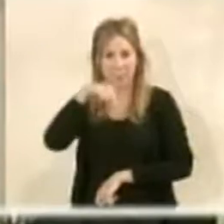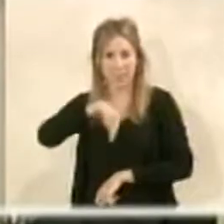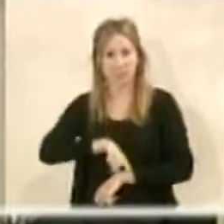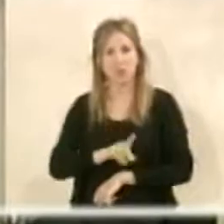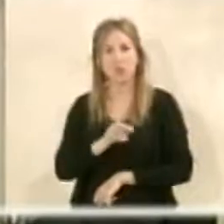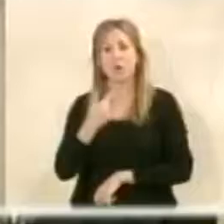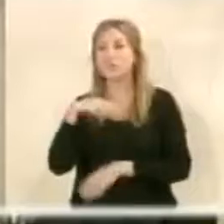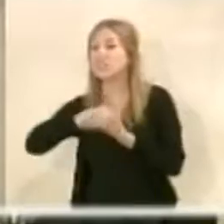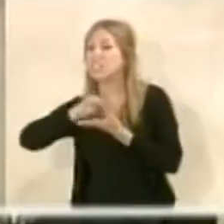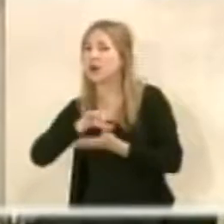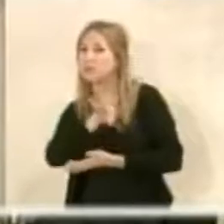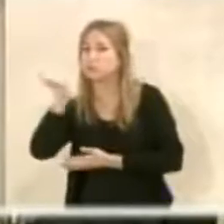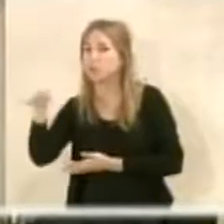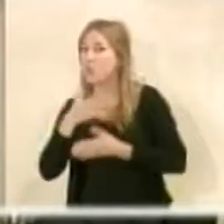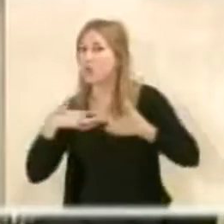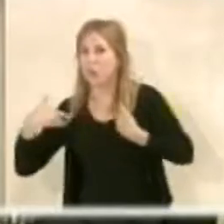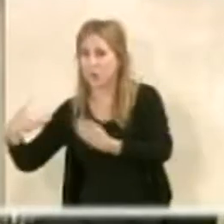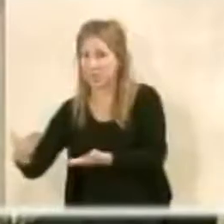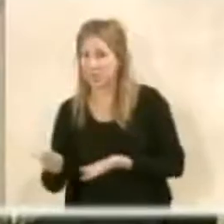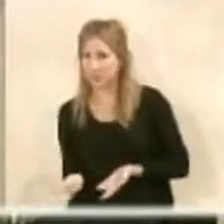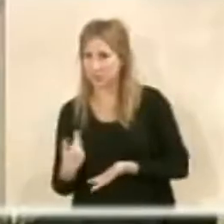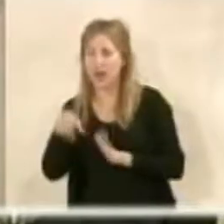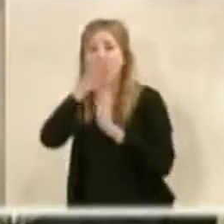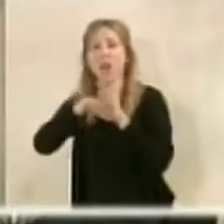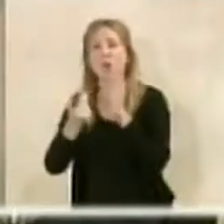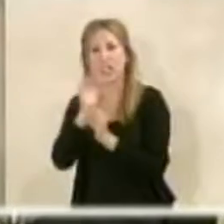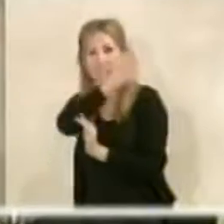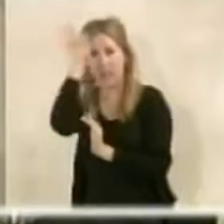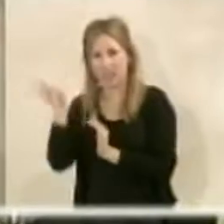Señor secretario, cuando quiera proceda con el orden del día.